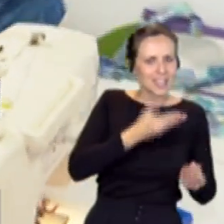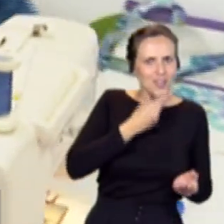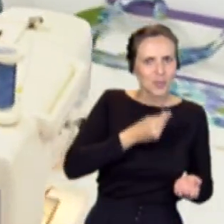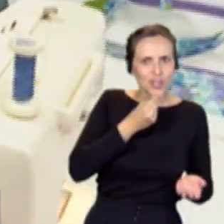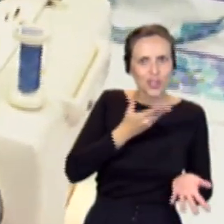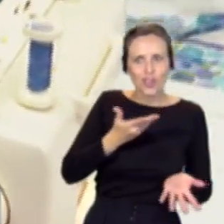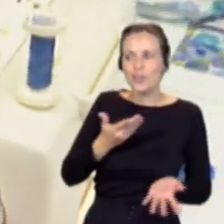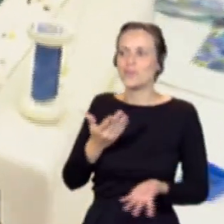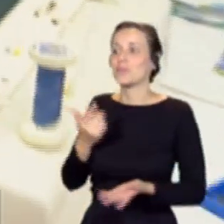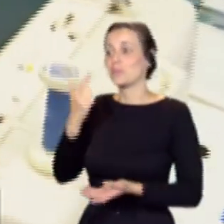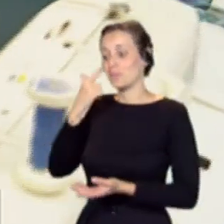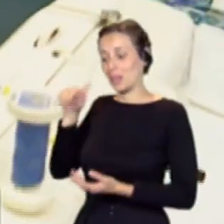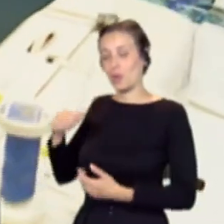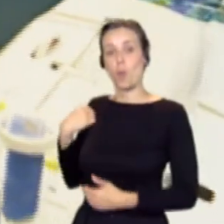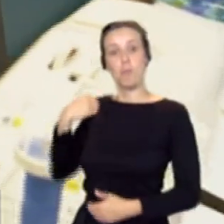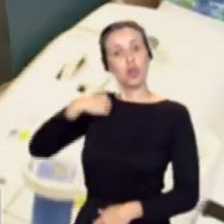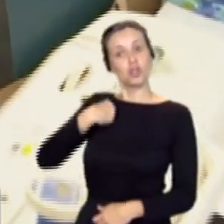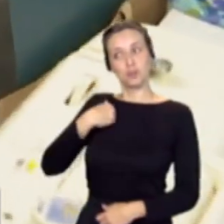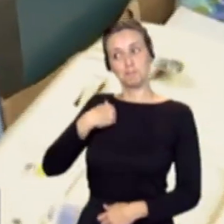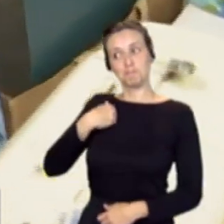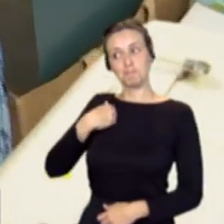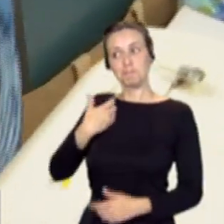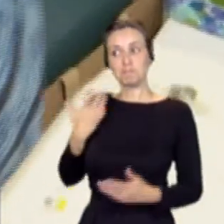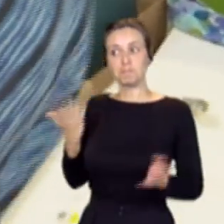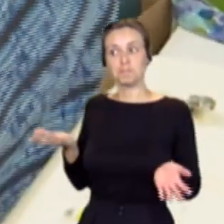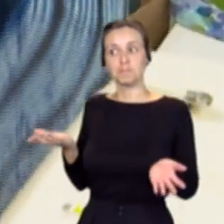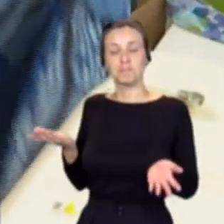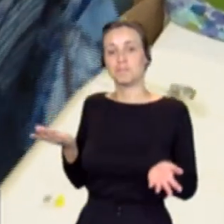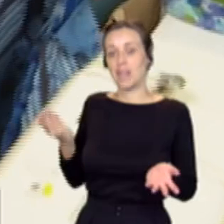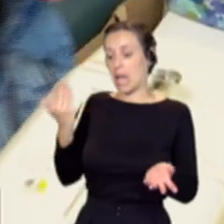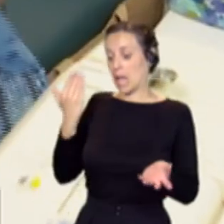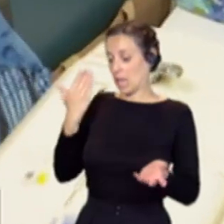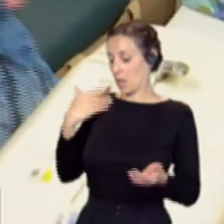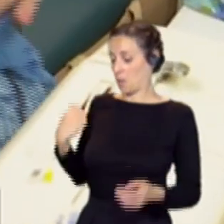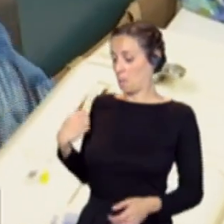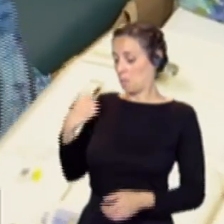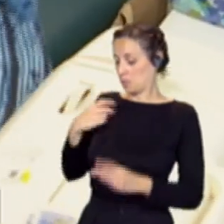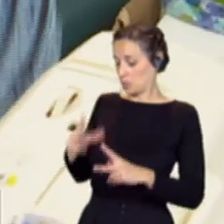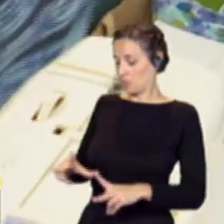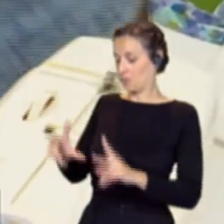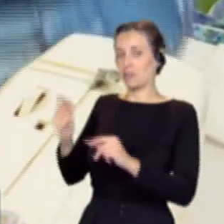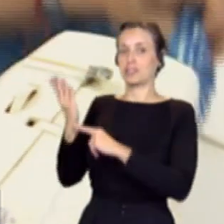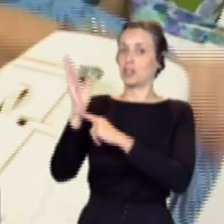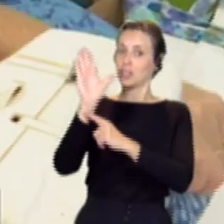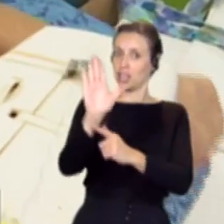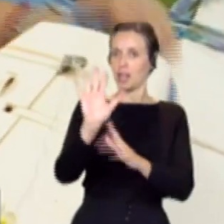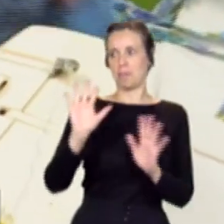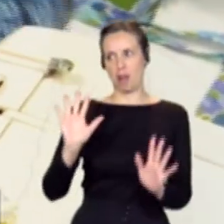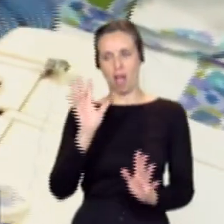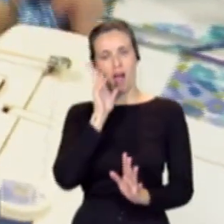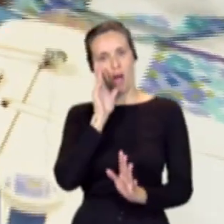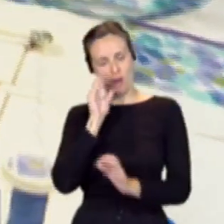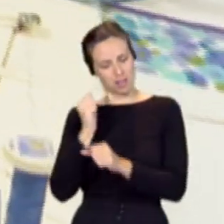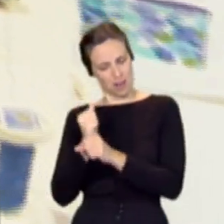haciendo un bolso y, bueno, ya cuando lo tenga terminado lo podrán ver, pero ahora estamos